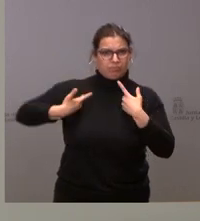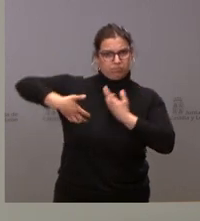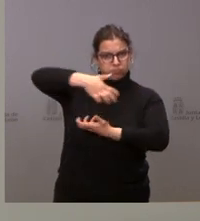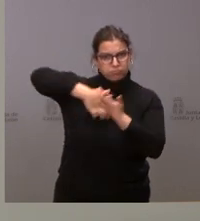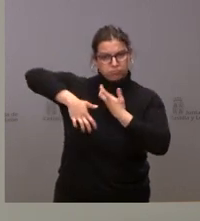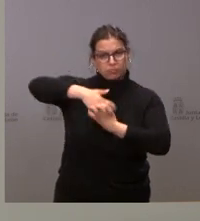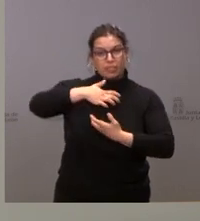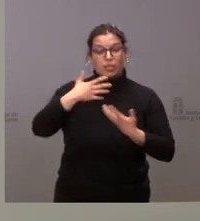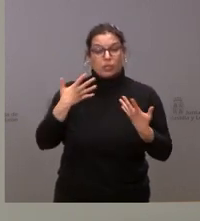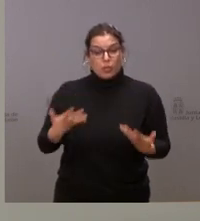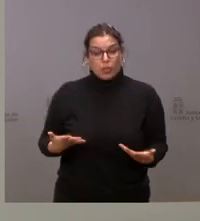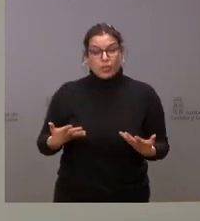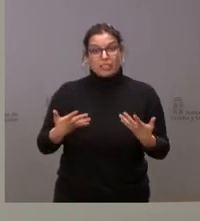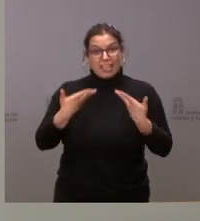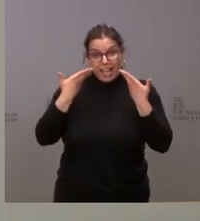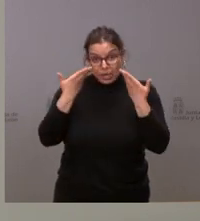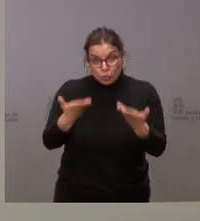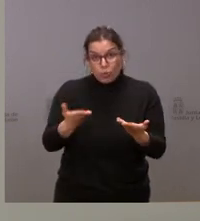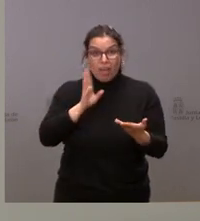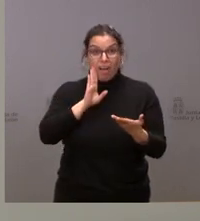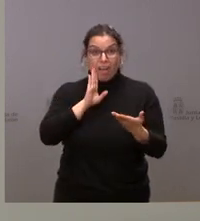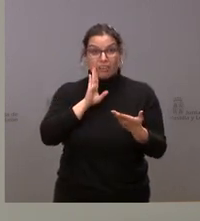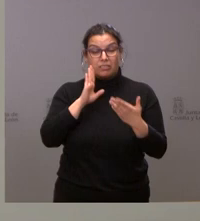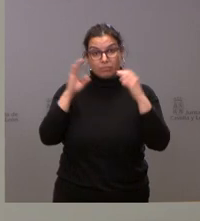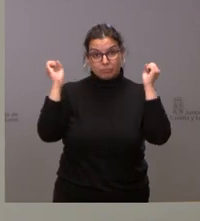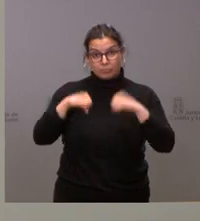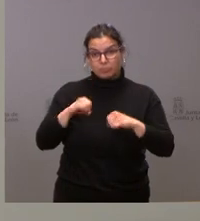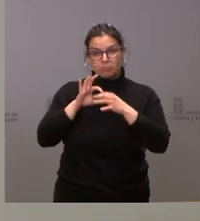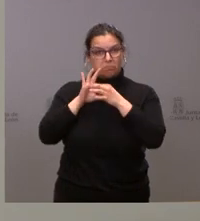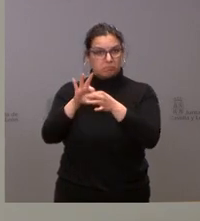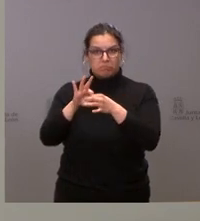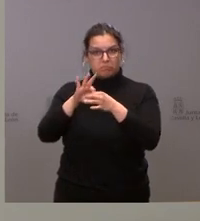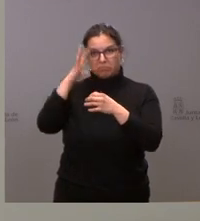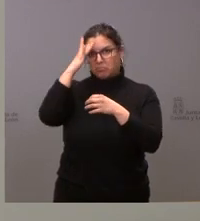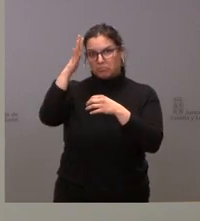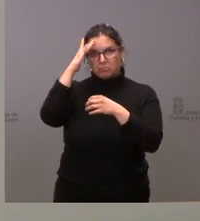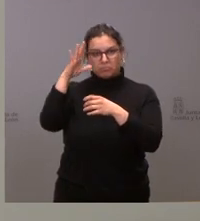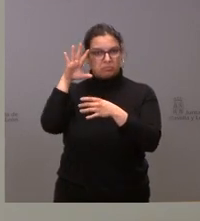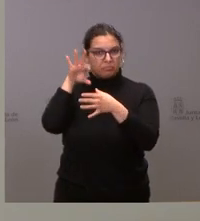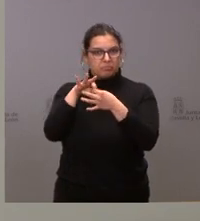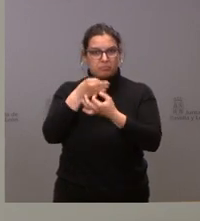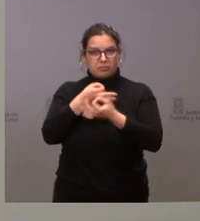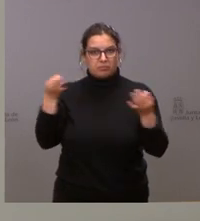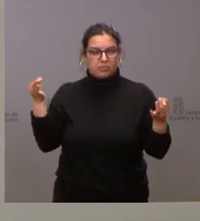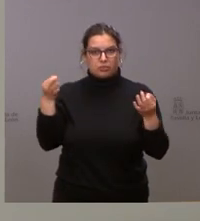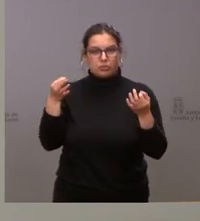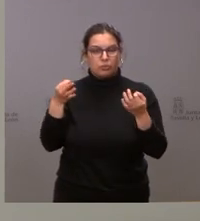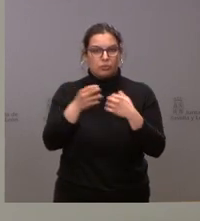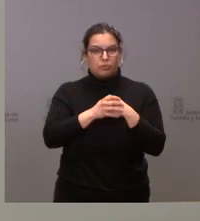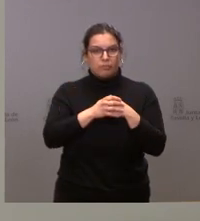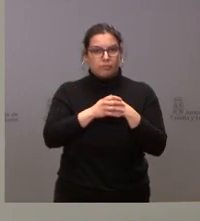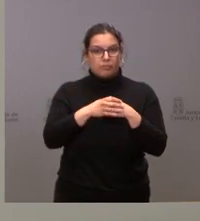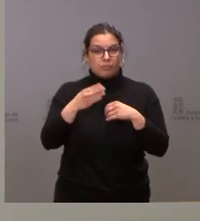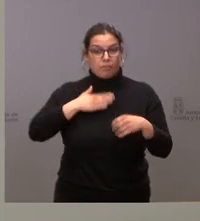estas ayudas de las que hemos hablado hoy encajan claramente en esa categoría, en ese criterio que ha sido una